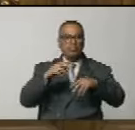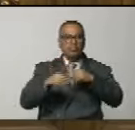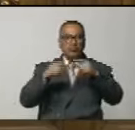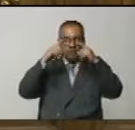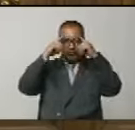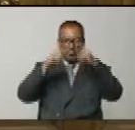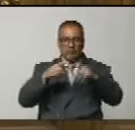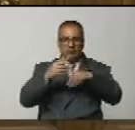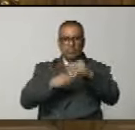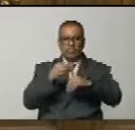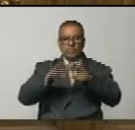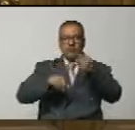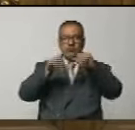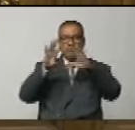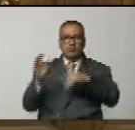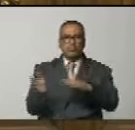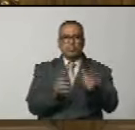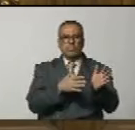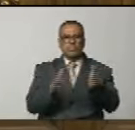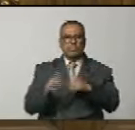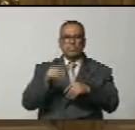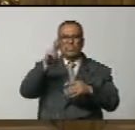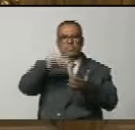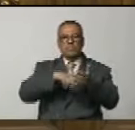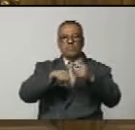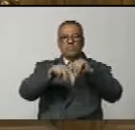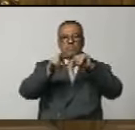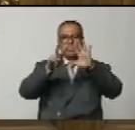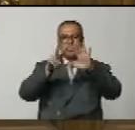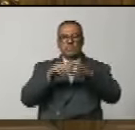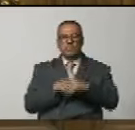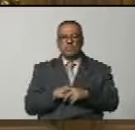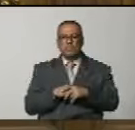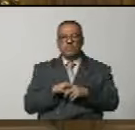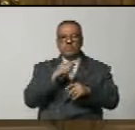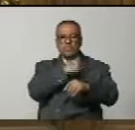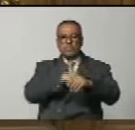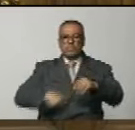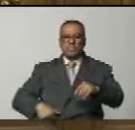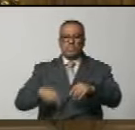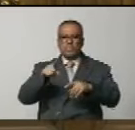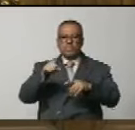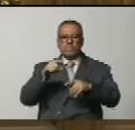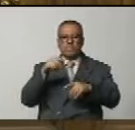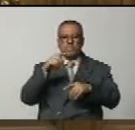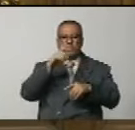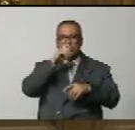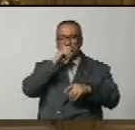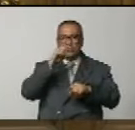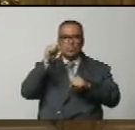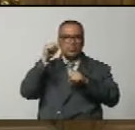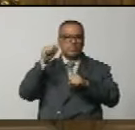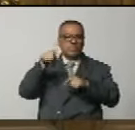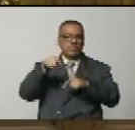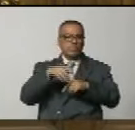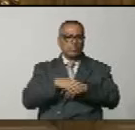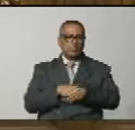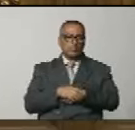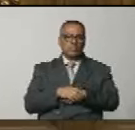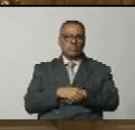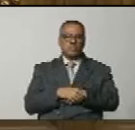decretado el 19 de marzo del 2017 por el presidente de la República Bolivariana de Venezuela